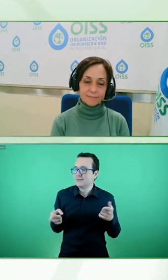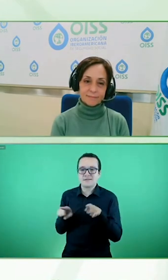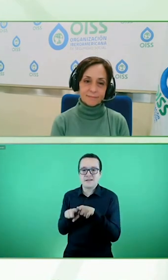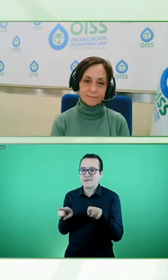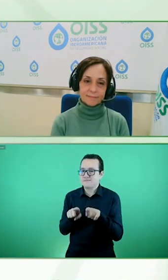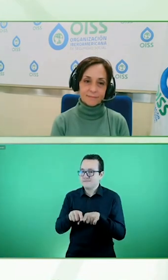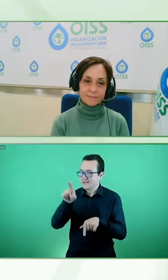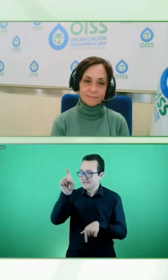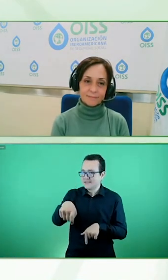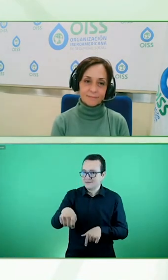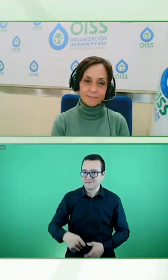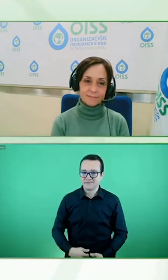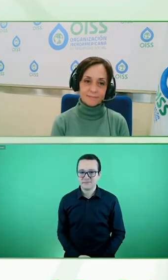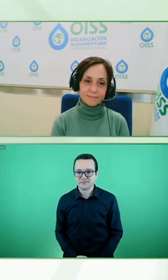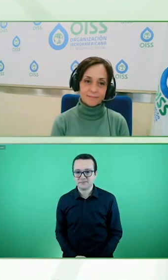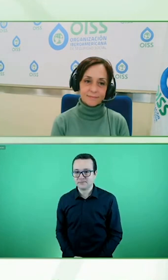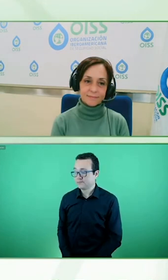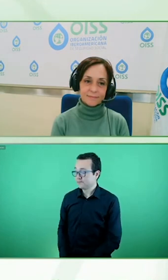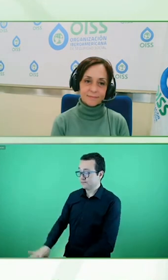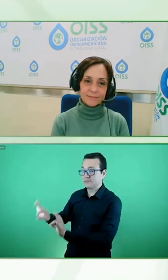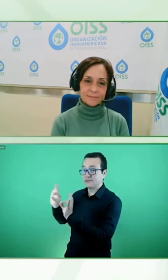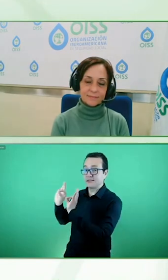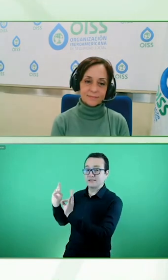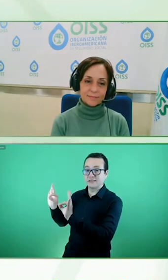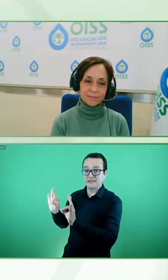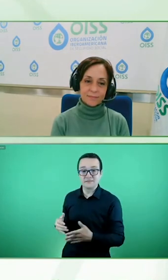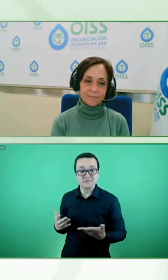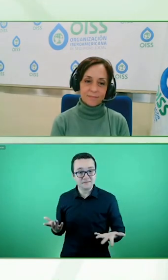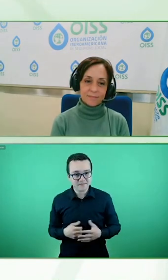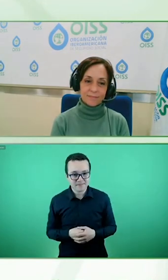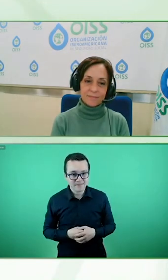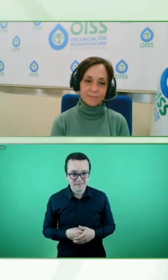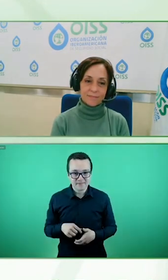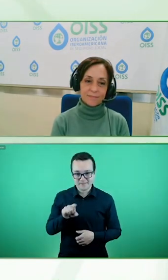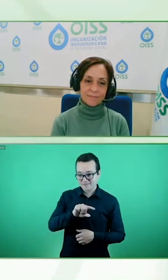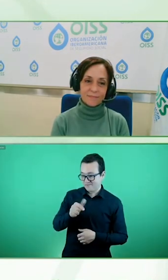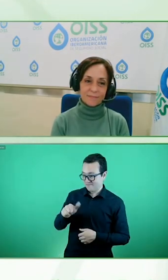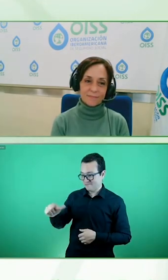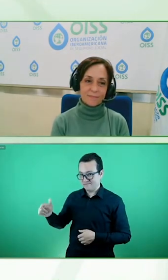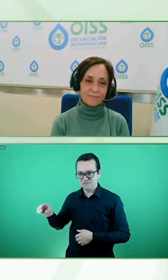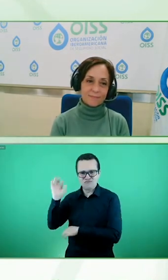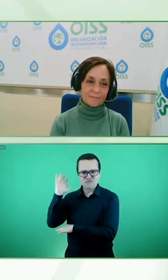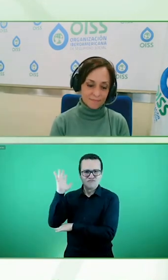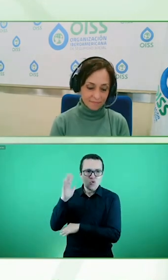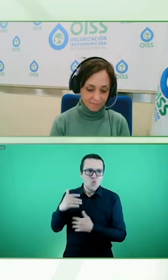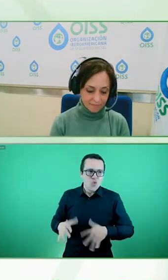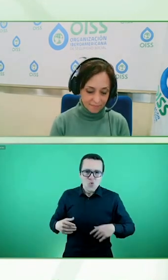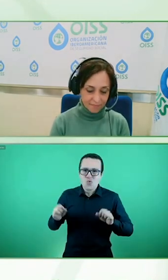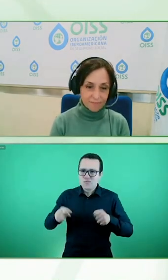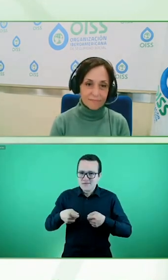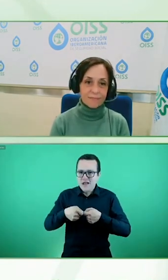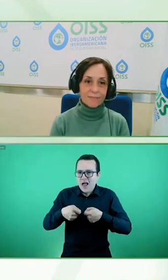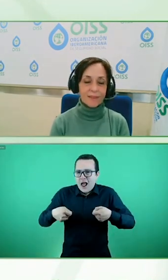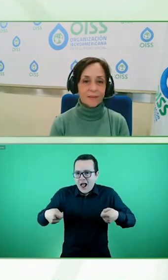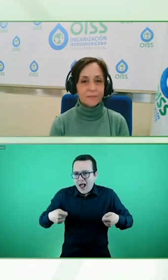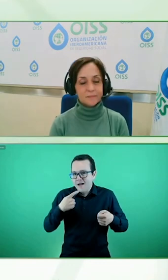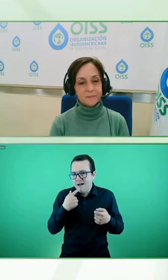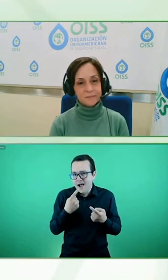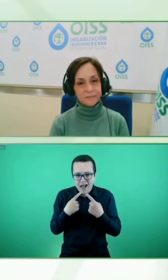Excelente. La verdad que todas las intervenciones dan para seguir hablando un montón, pero me voy a mantener en